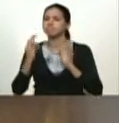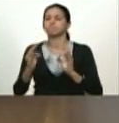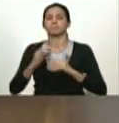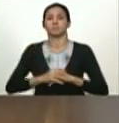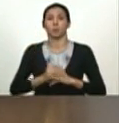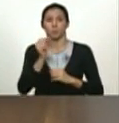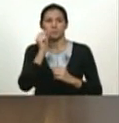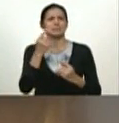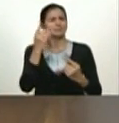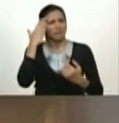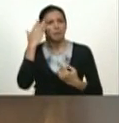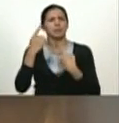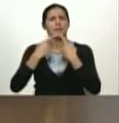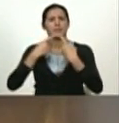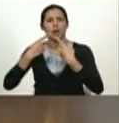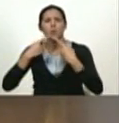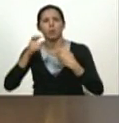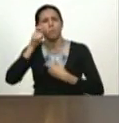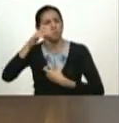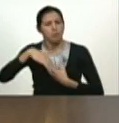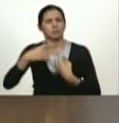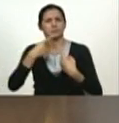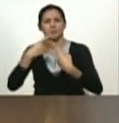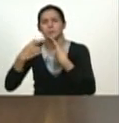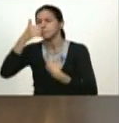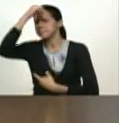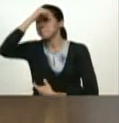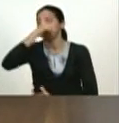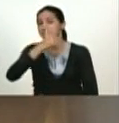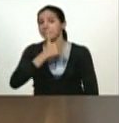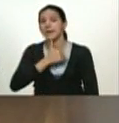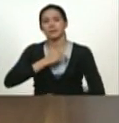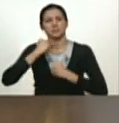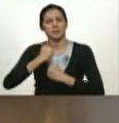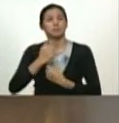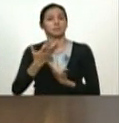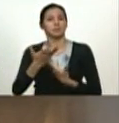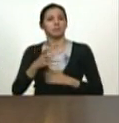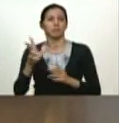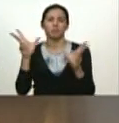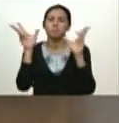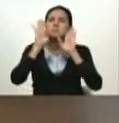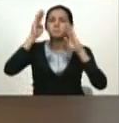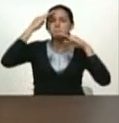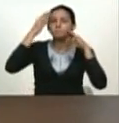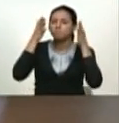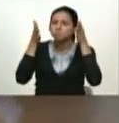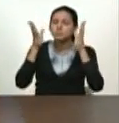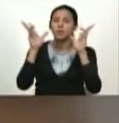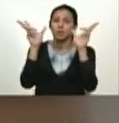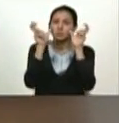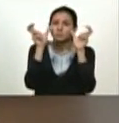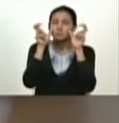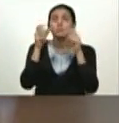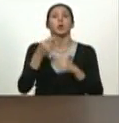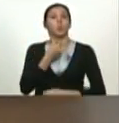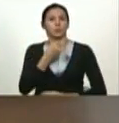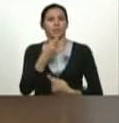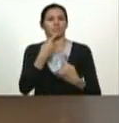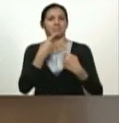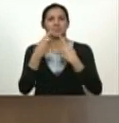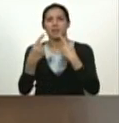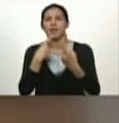dialoga con el pueblo tiene una paciencia infinita para dialogar o oír es un hombre dialogante